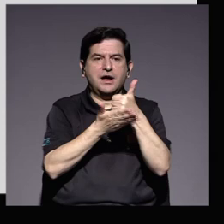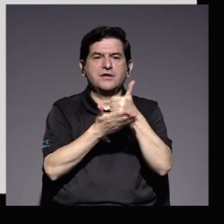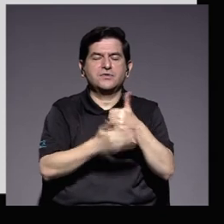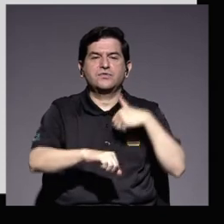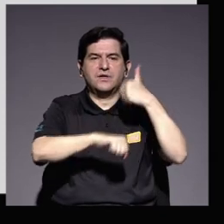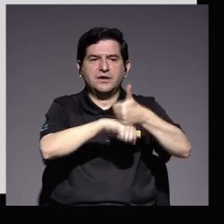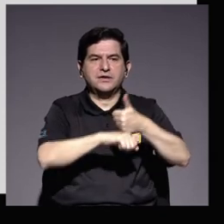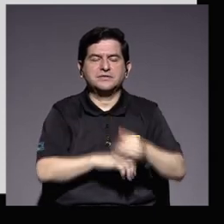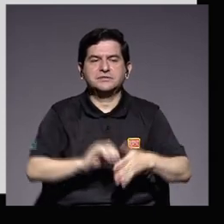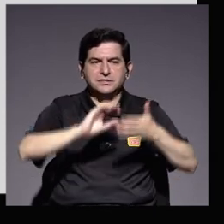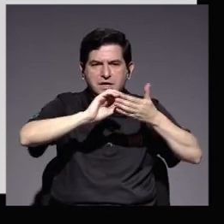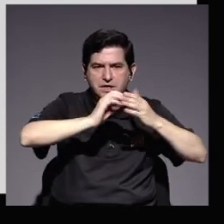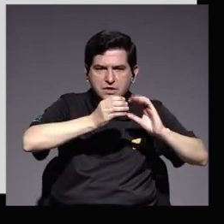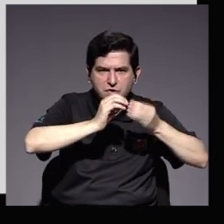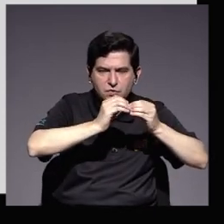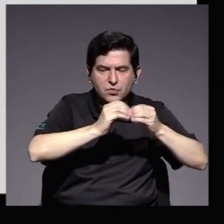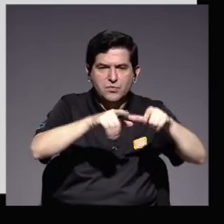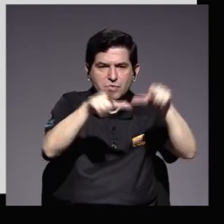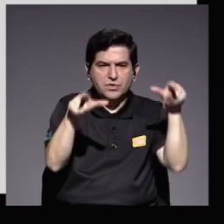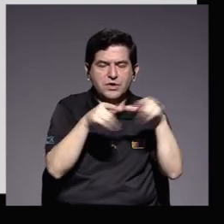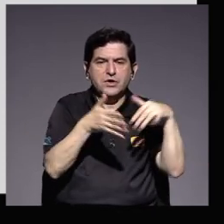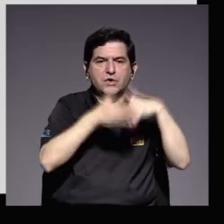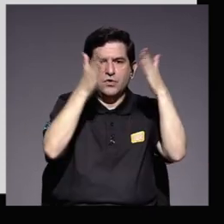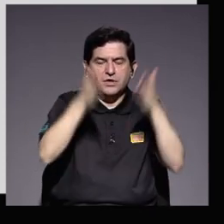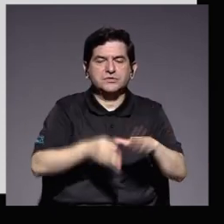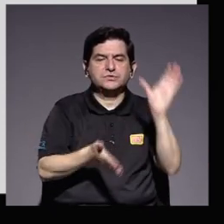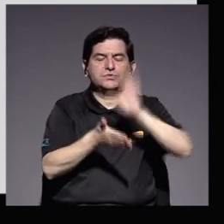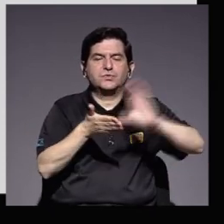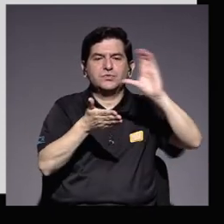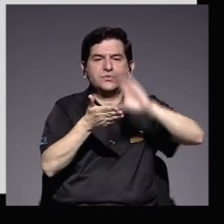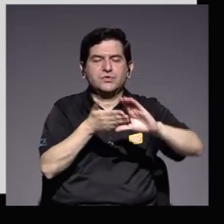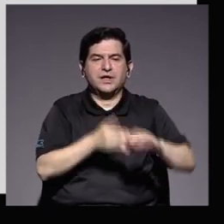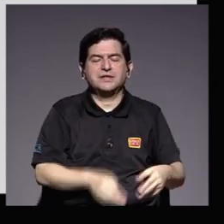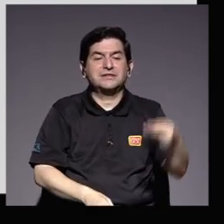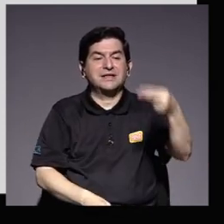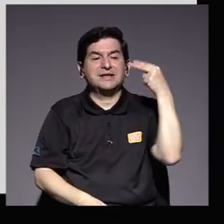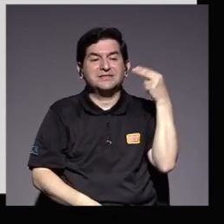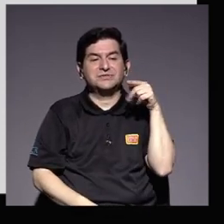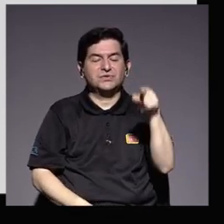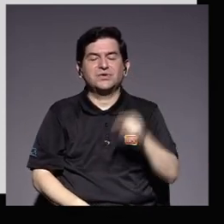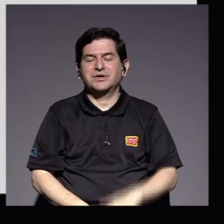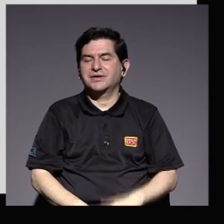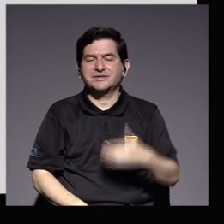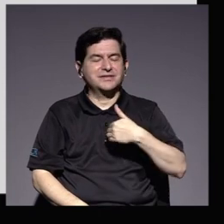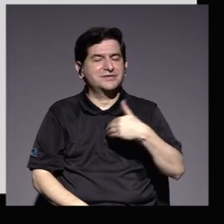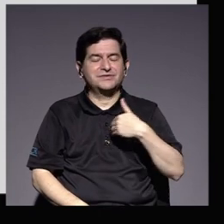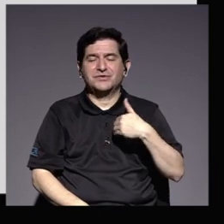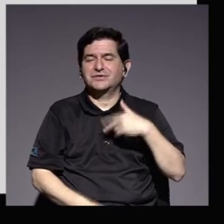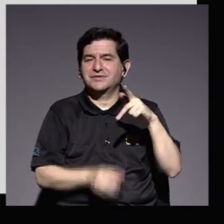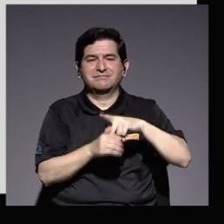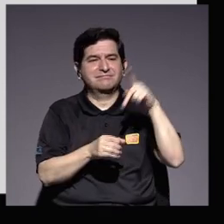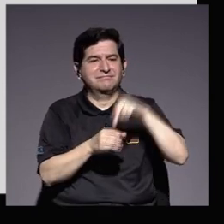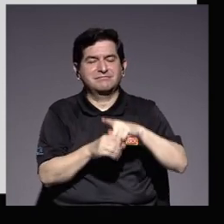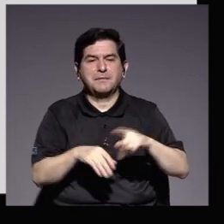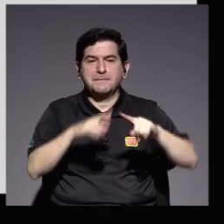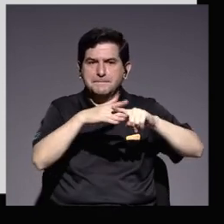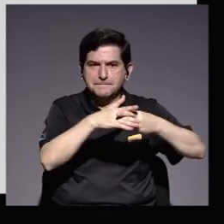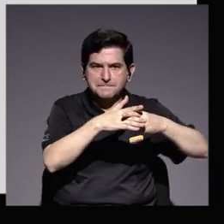creación de cupos para estudiantes de colegios históricamente subrepresentados mediante